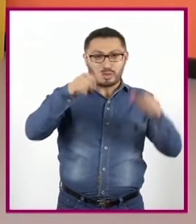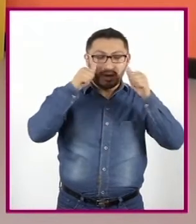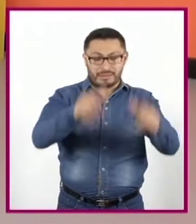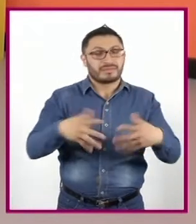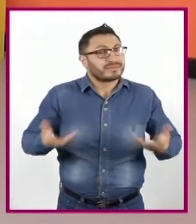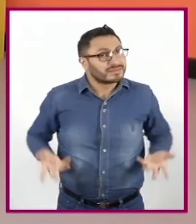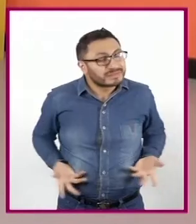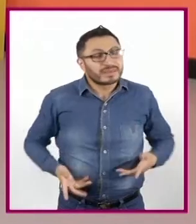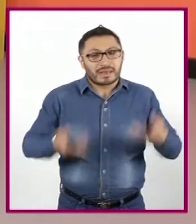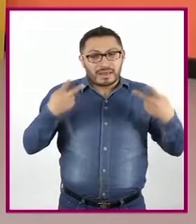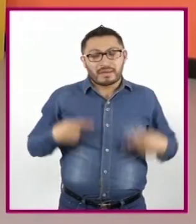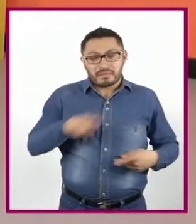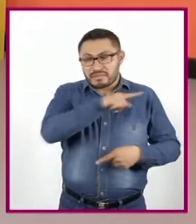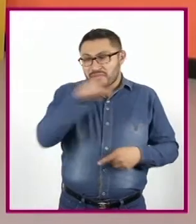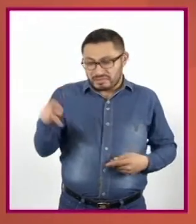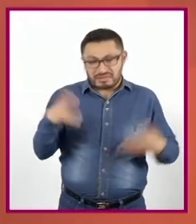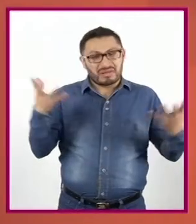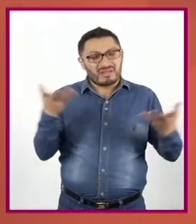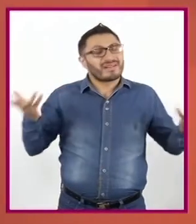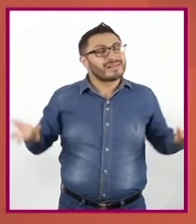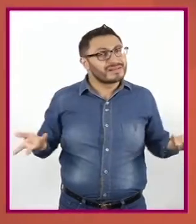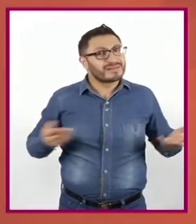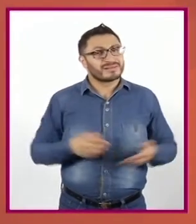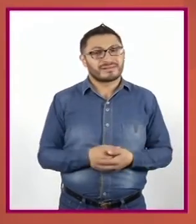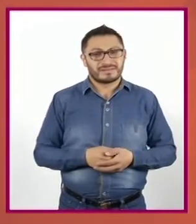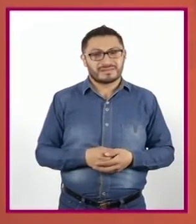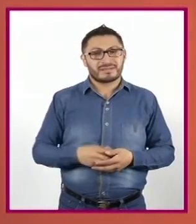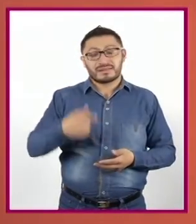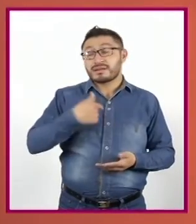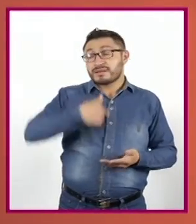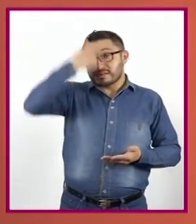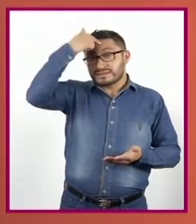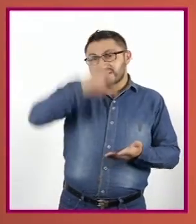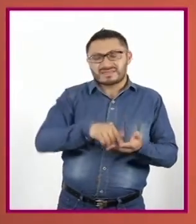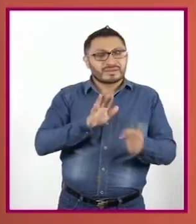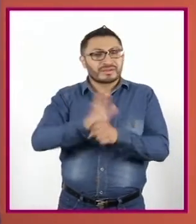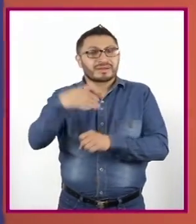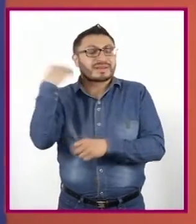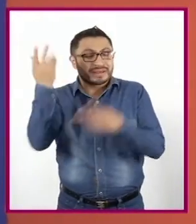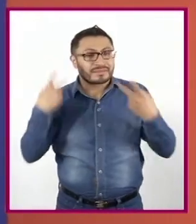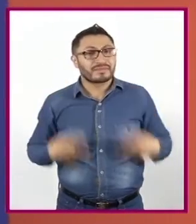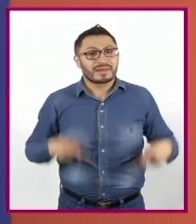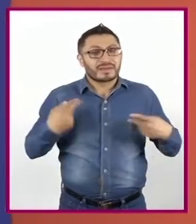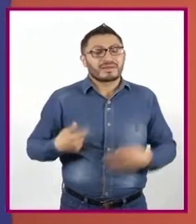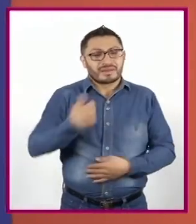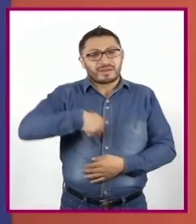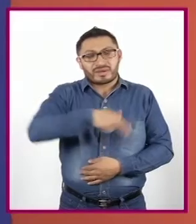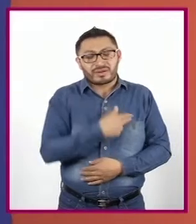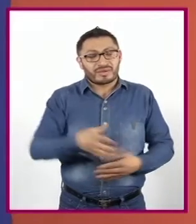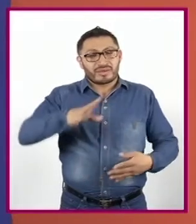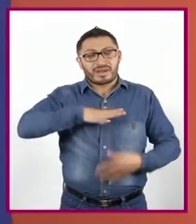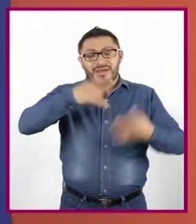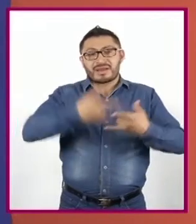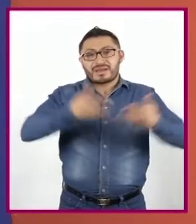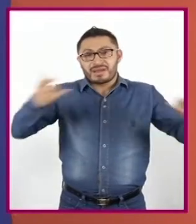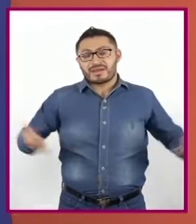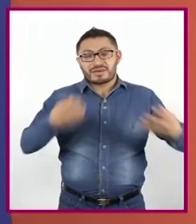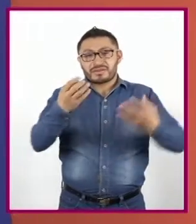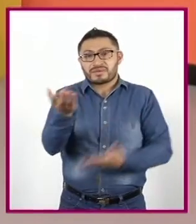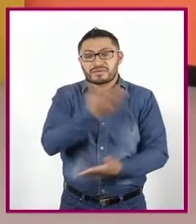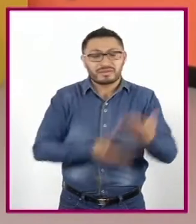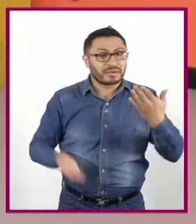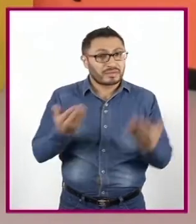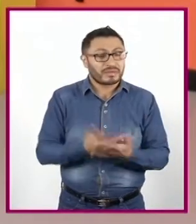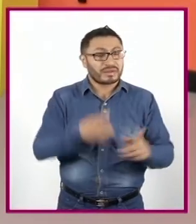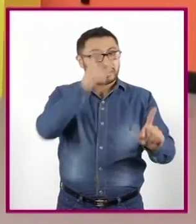¿Hacia la gente que los elabora? Yo creo que cualquiera de nosotros Tenemos una historia que contar Sobre